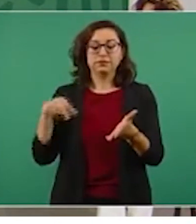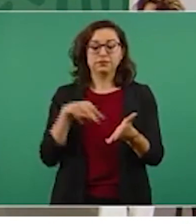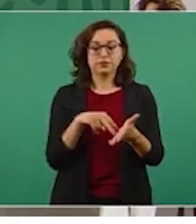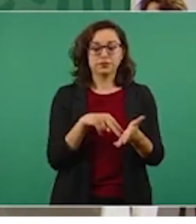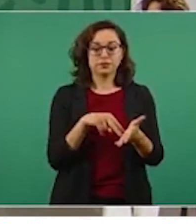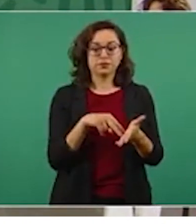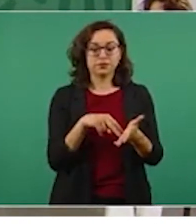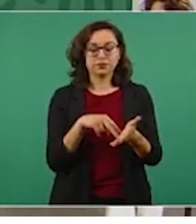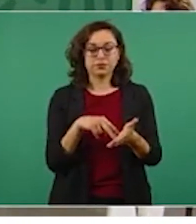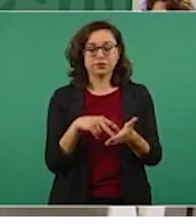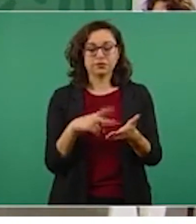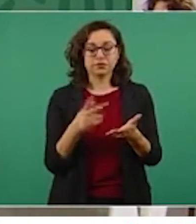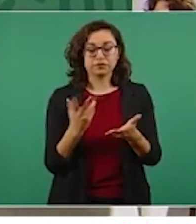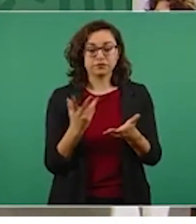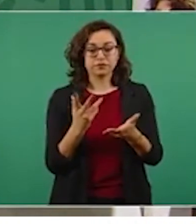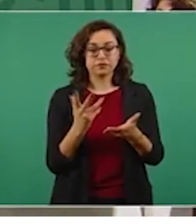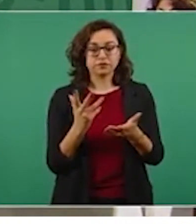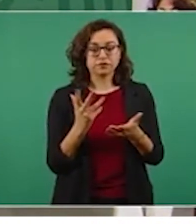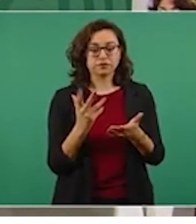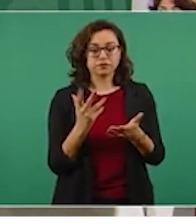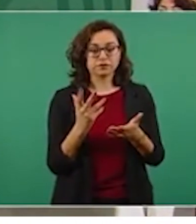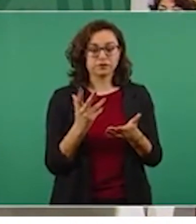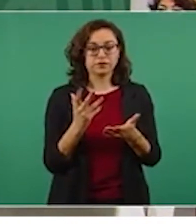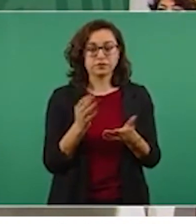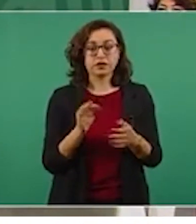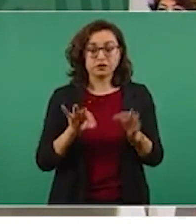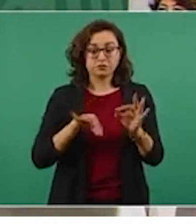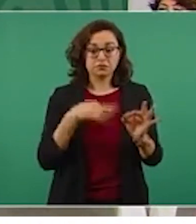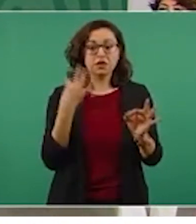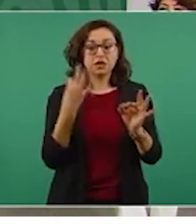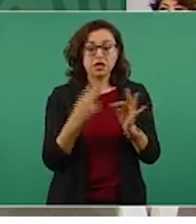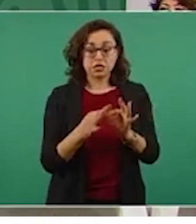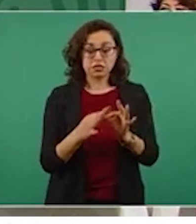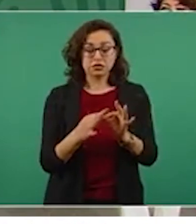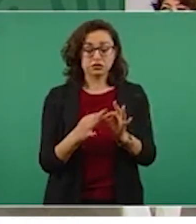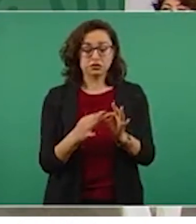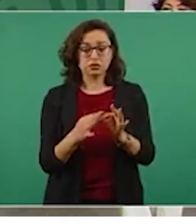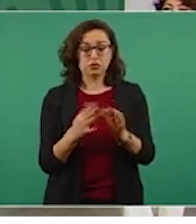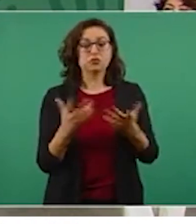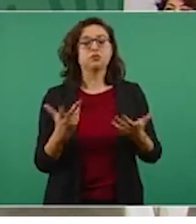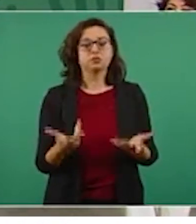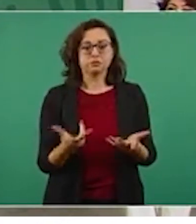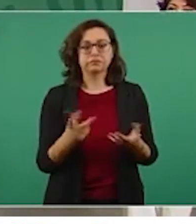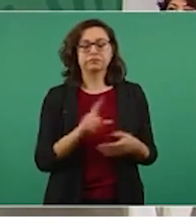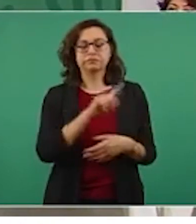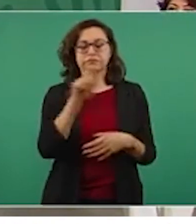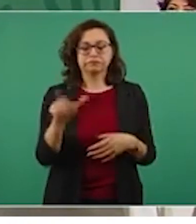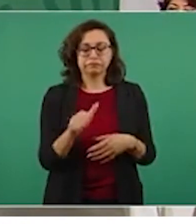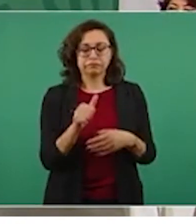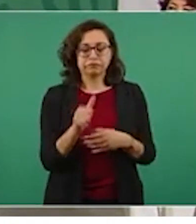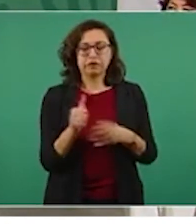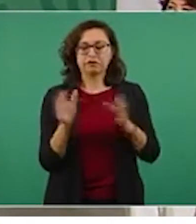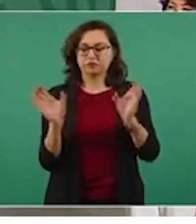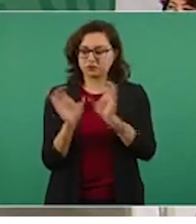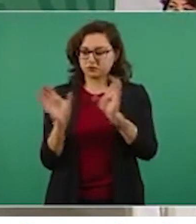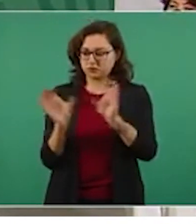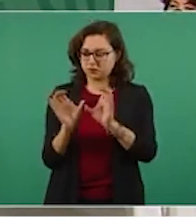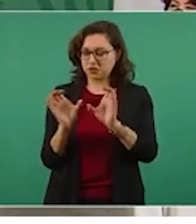terminando la secundaria con su certificado, ya pueden